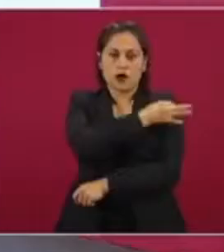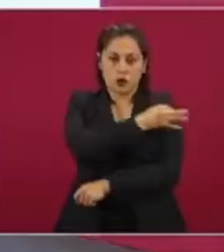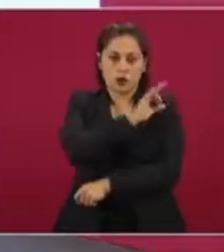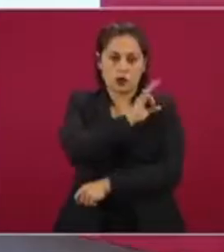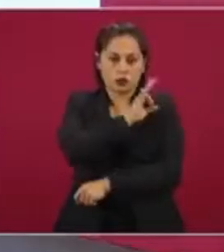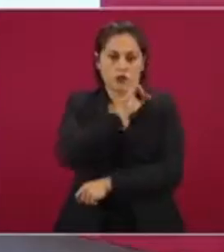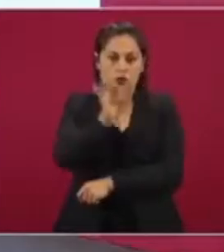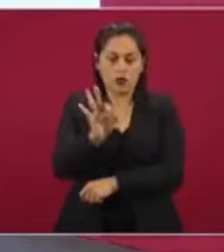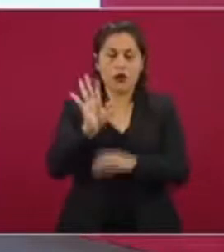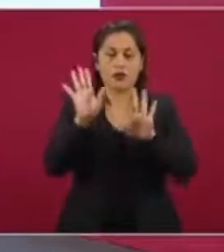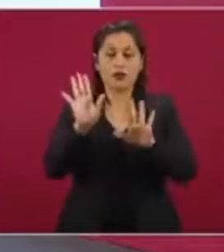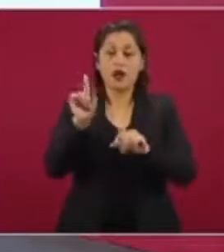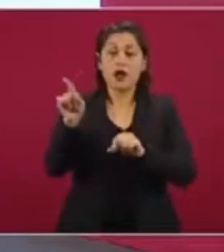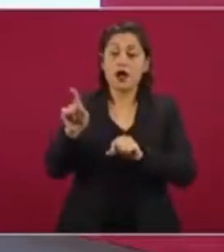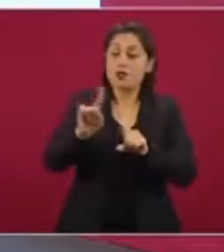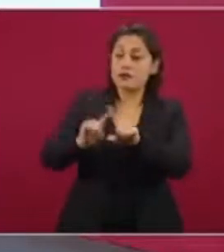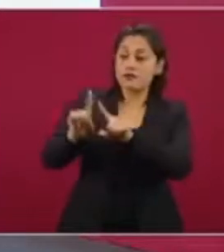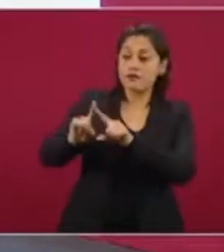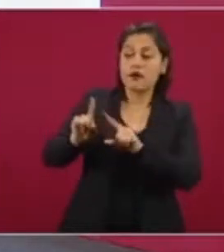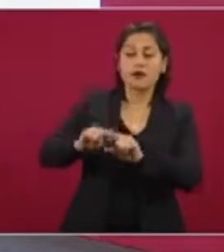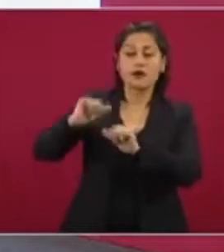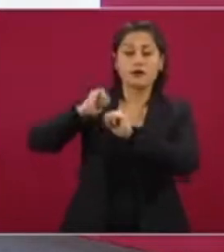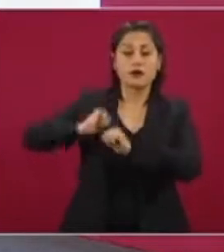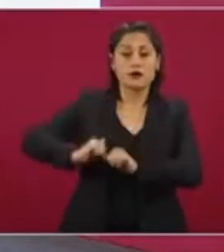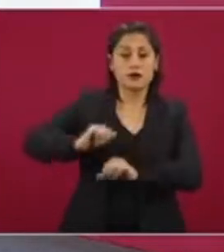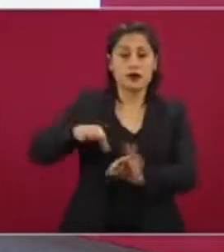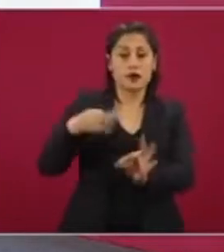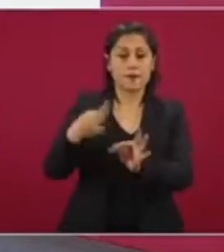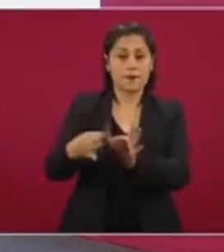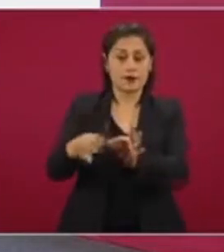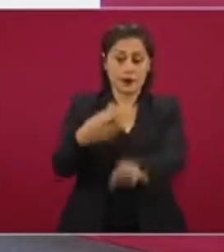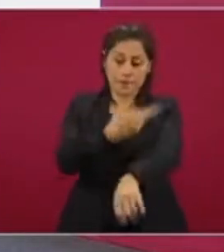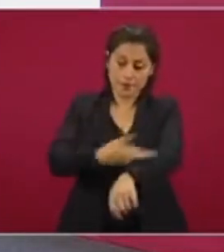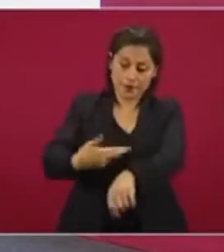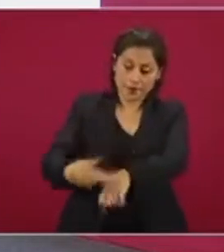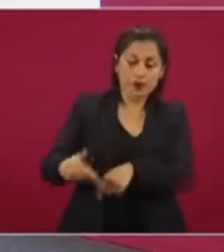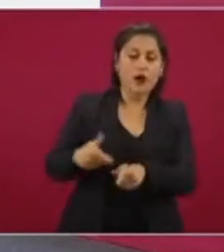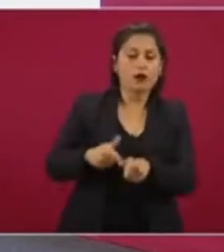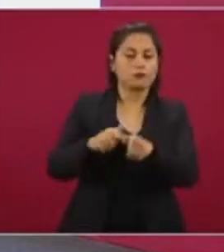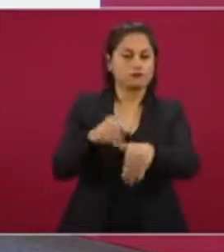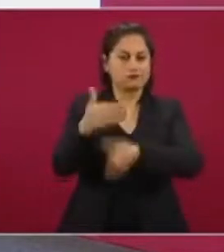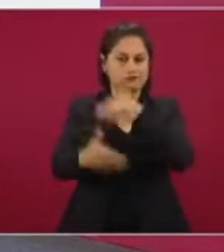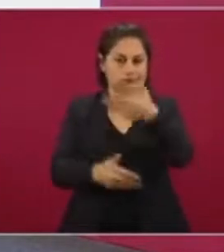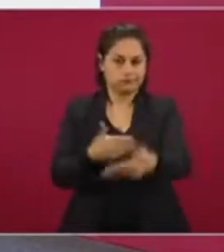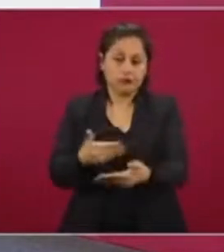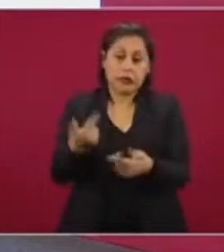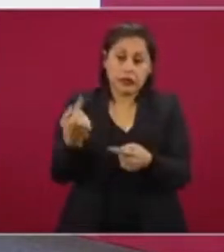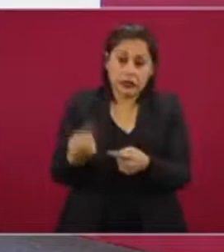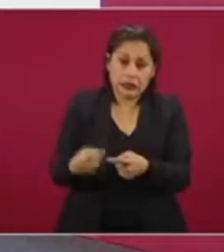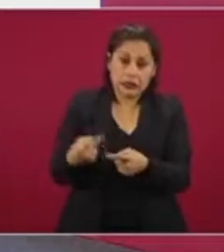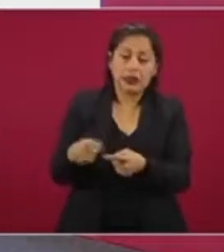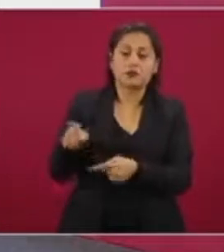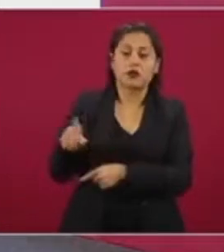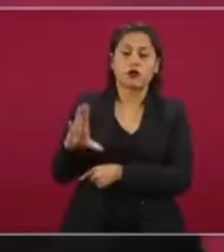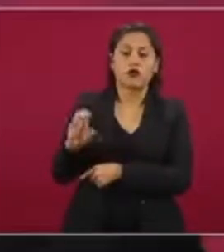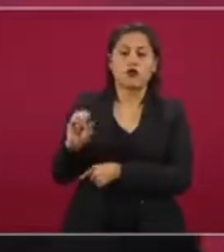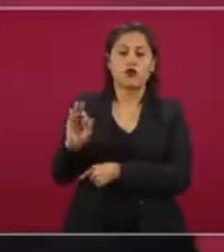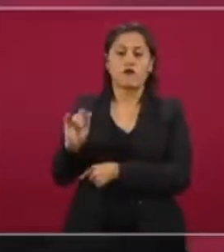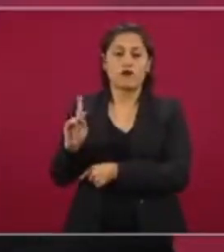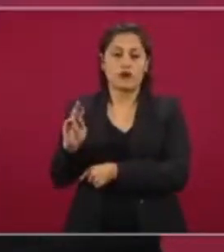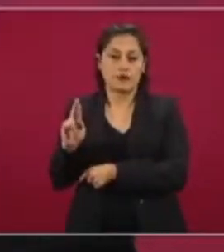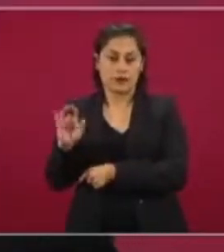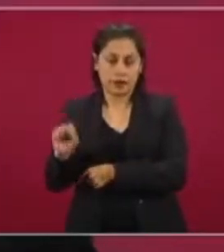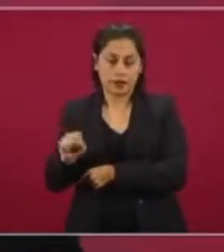regulatorias, en el caso de México, la Secretaría de Salud y COFEPRIS, puedan ya poderse aplicar a la población.